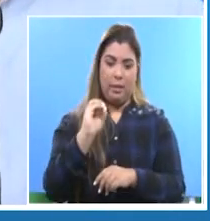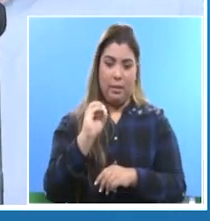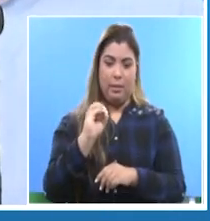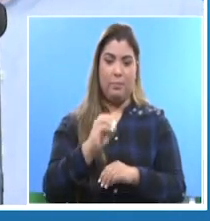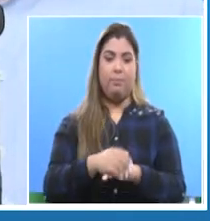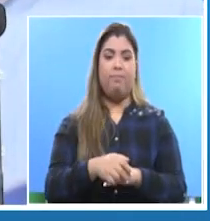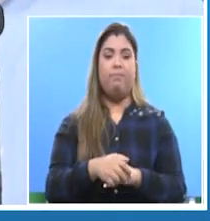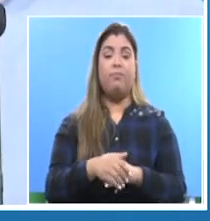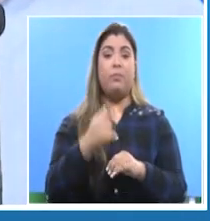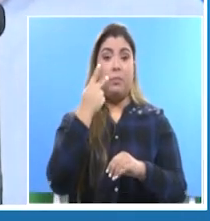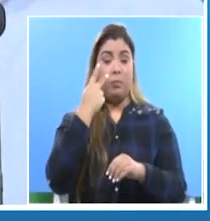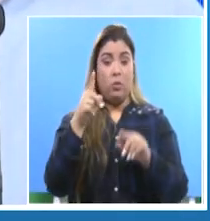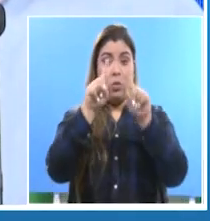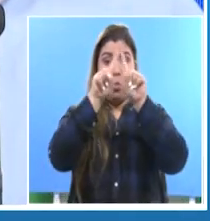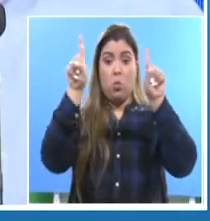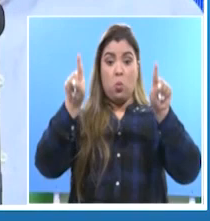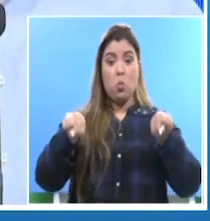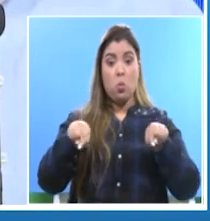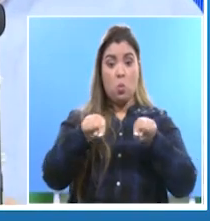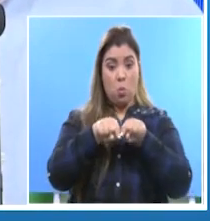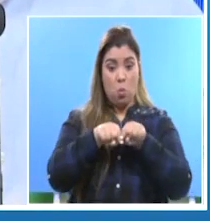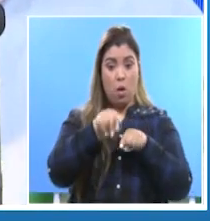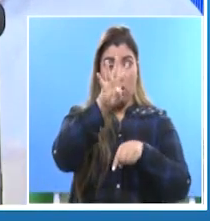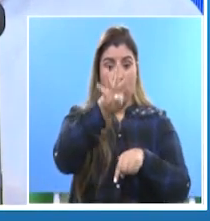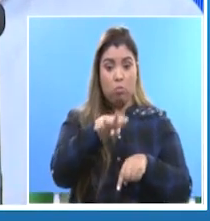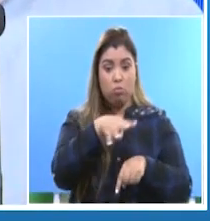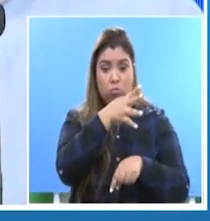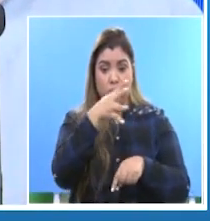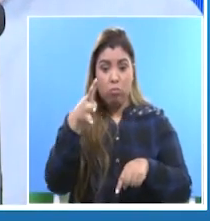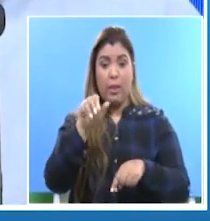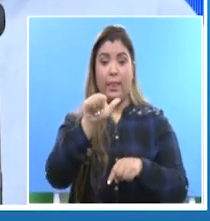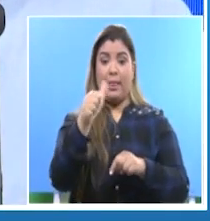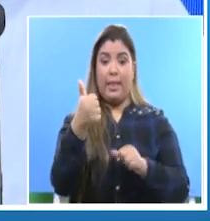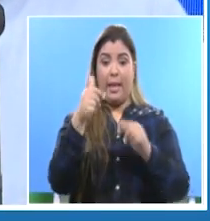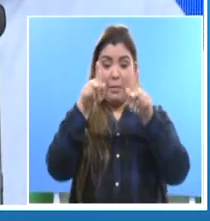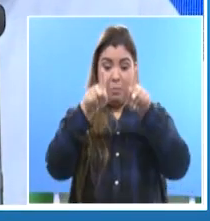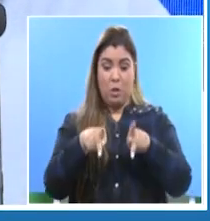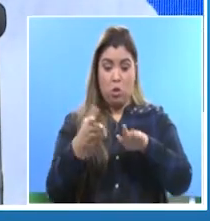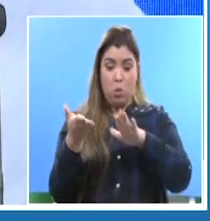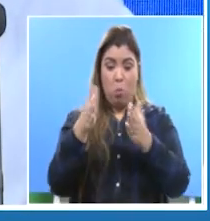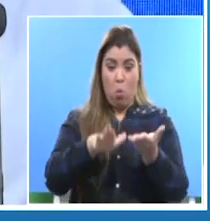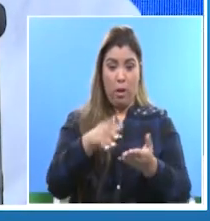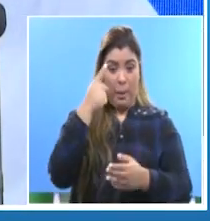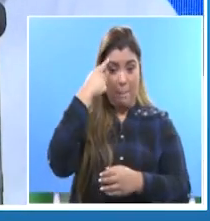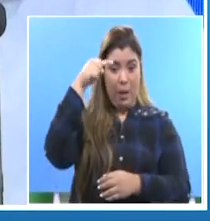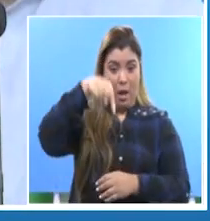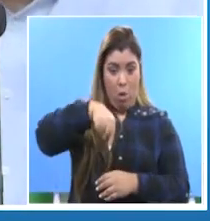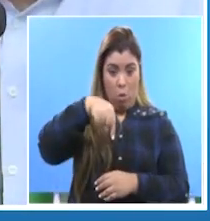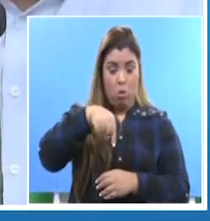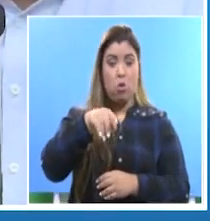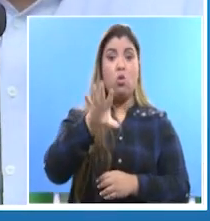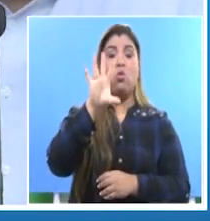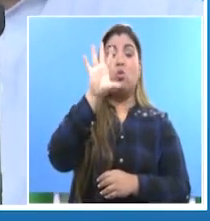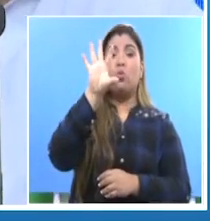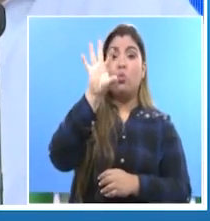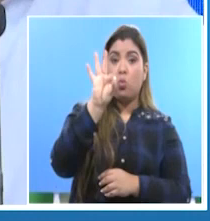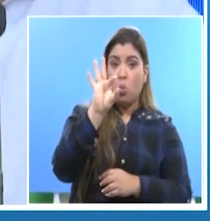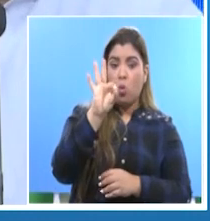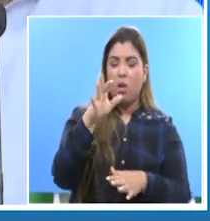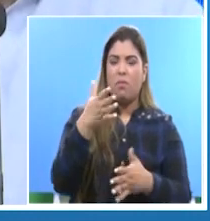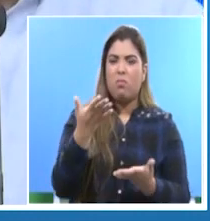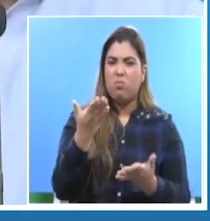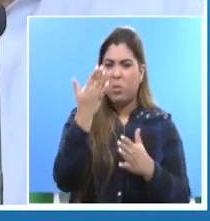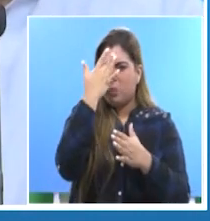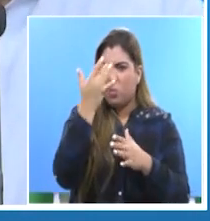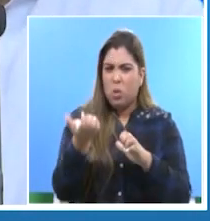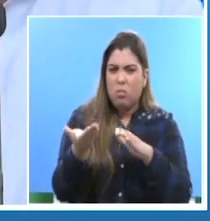Aquí se presenta un cuadro descriptivo de los 10 fallecimientos que se están reportando el día de hoy, de los cuales 9 presentan